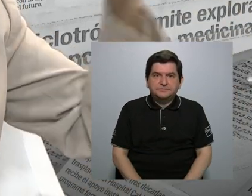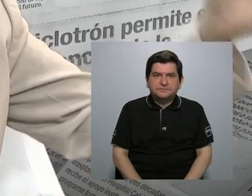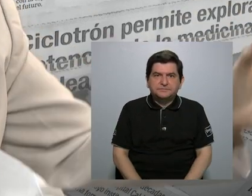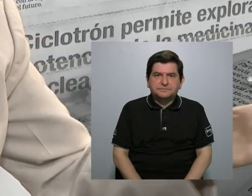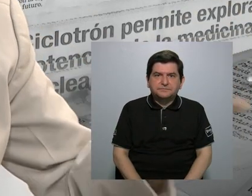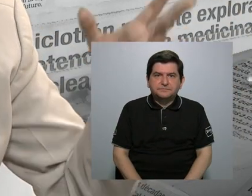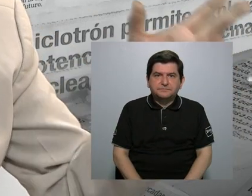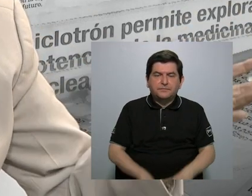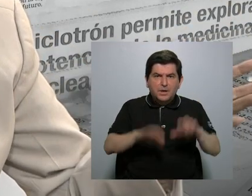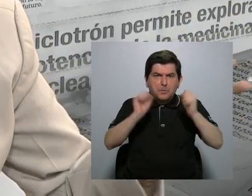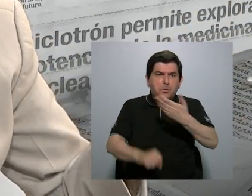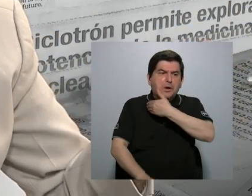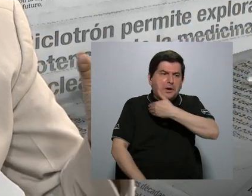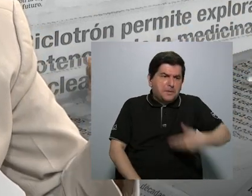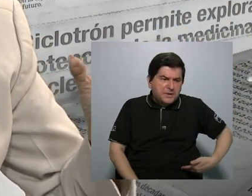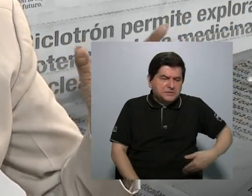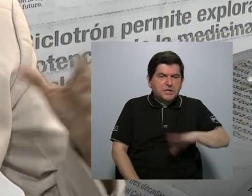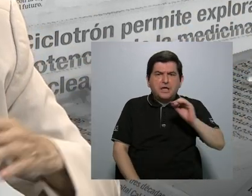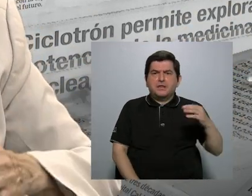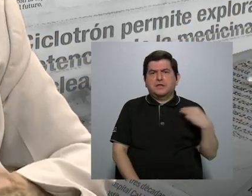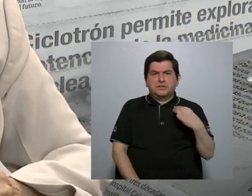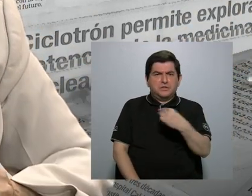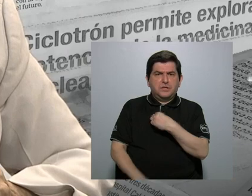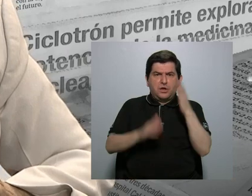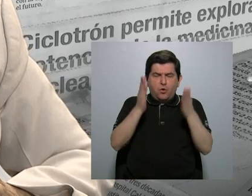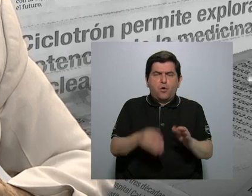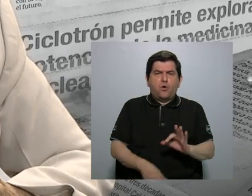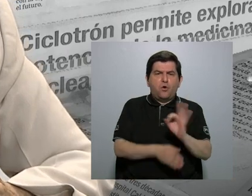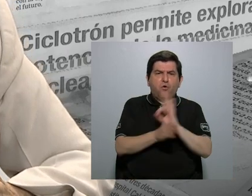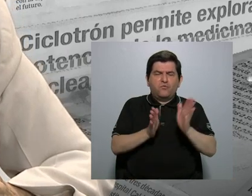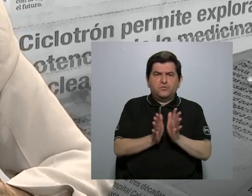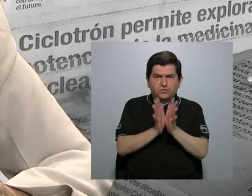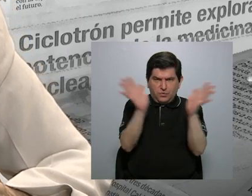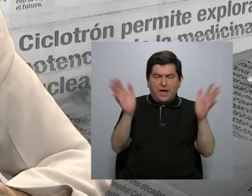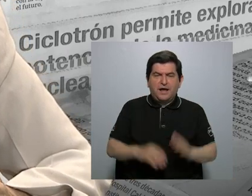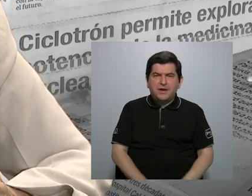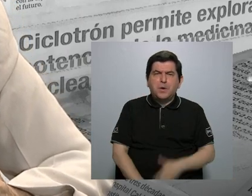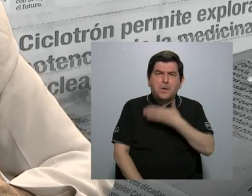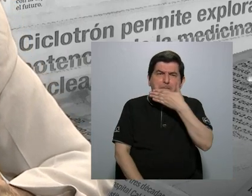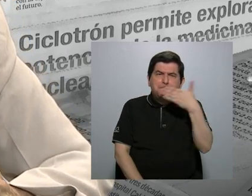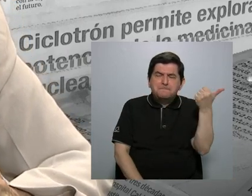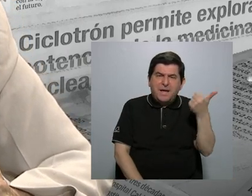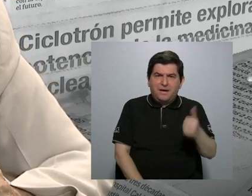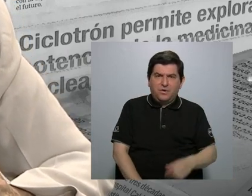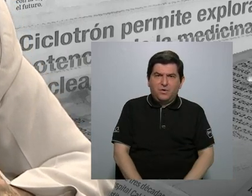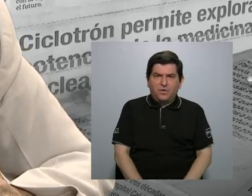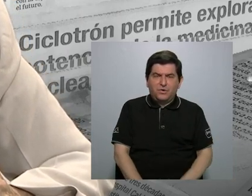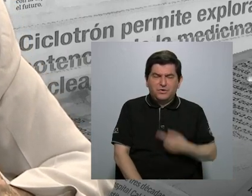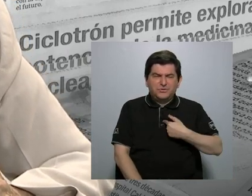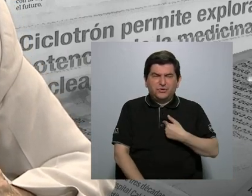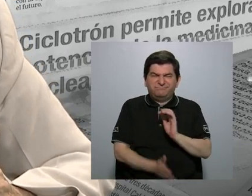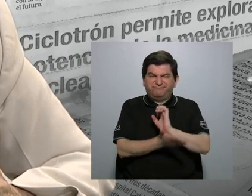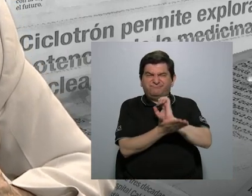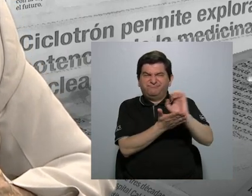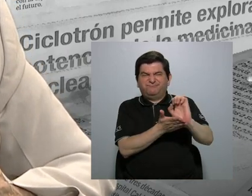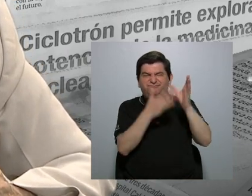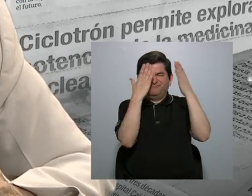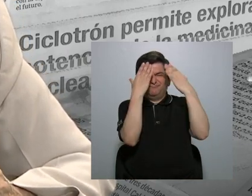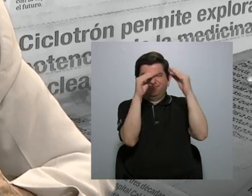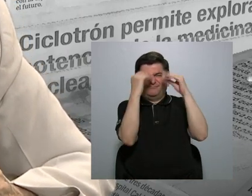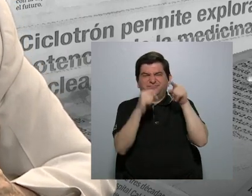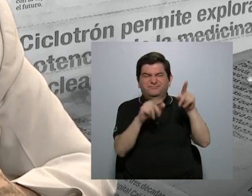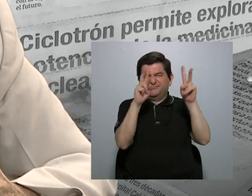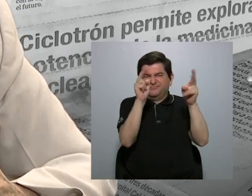puede ser el presidente o algún ministro o algún funcionario público, entonces mejor evito dar información